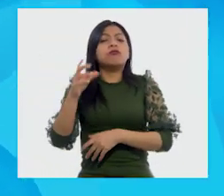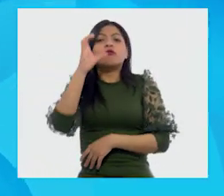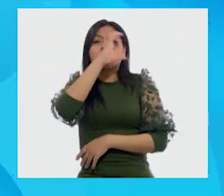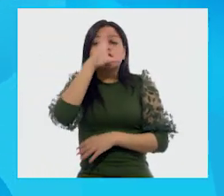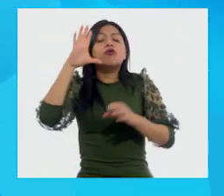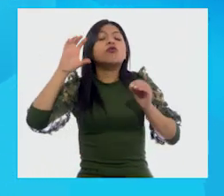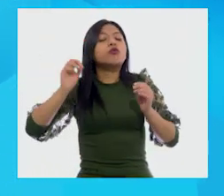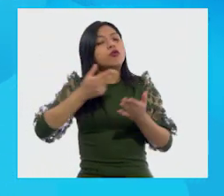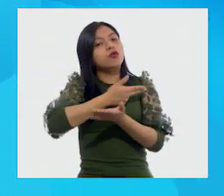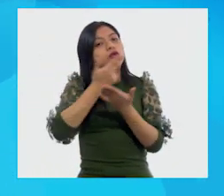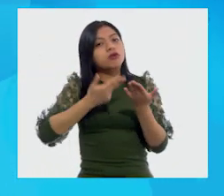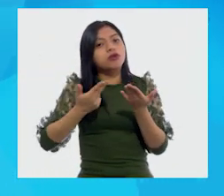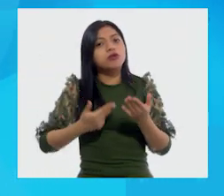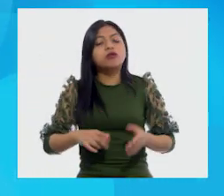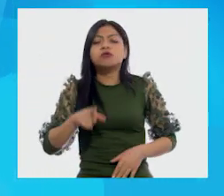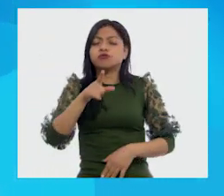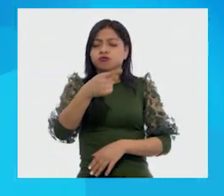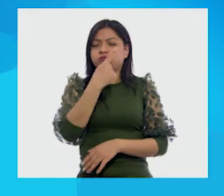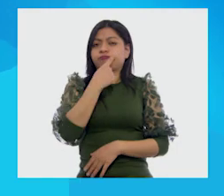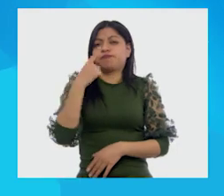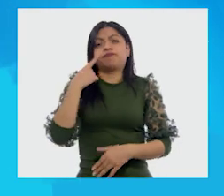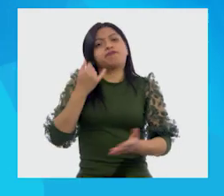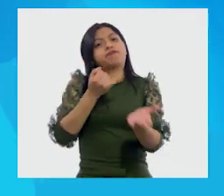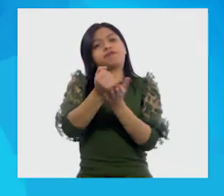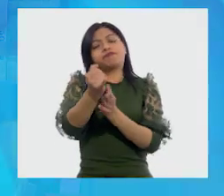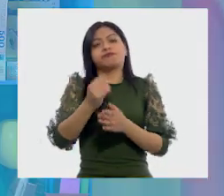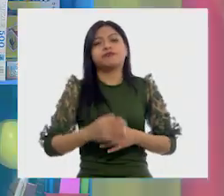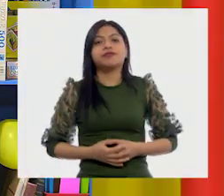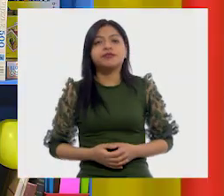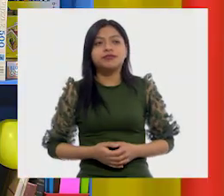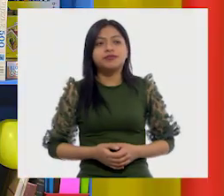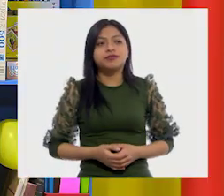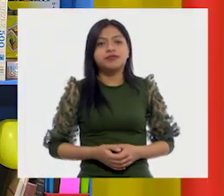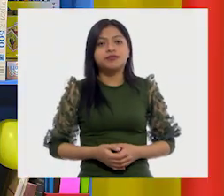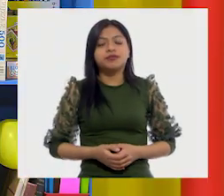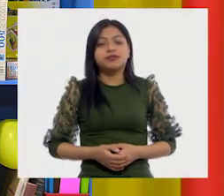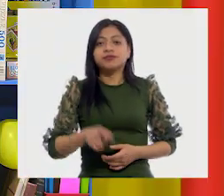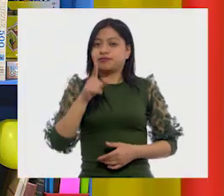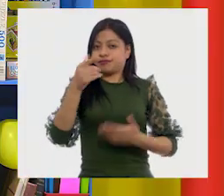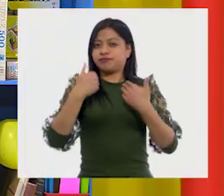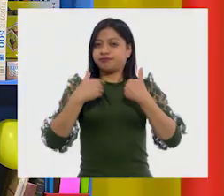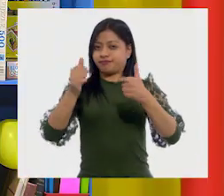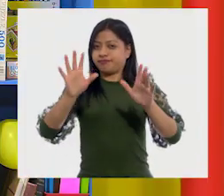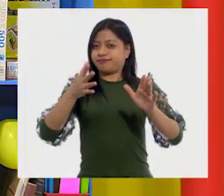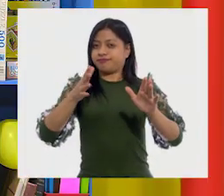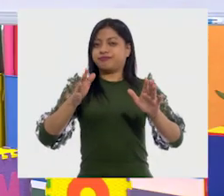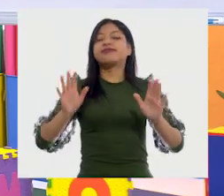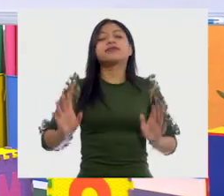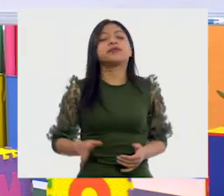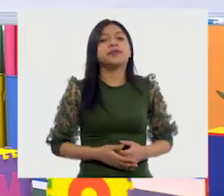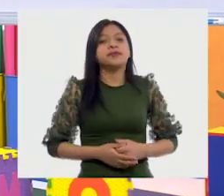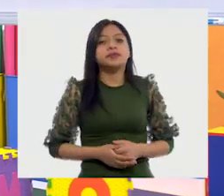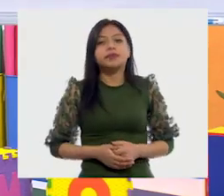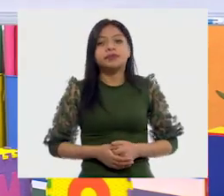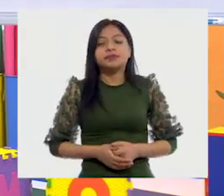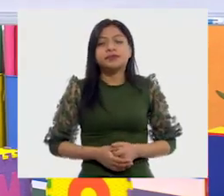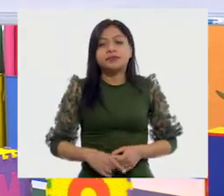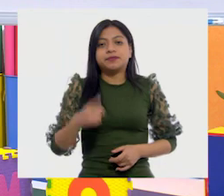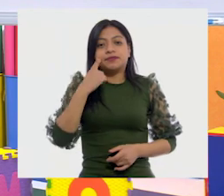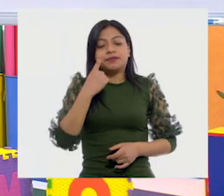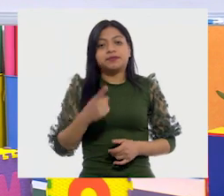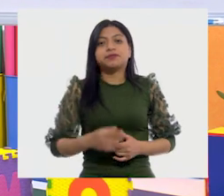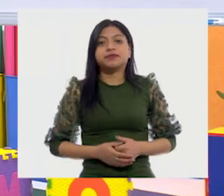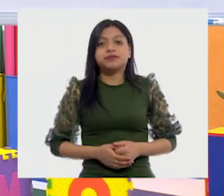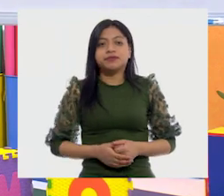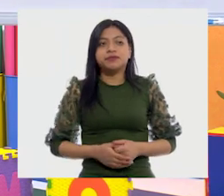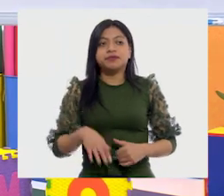o con ilustraciones, como tú lo prefieras. Ya les va quedando claro. Ahora vamos a ver